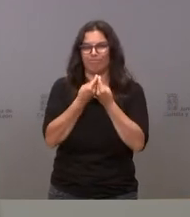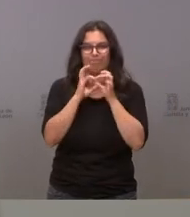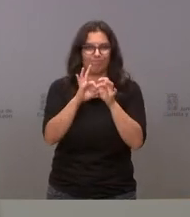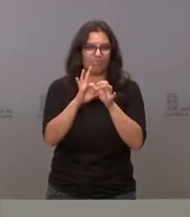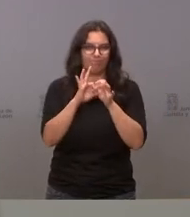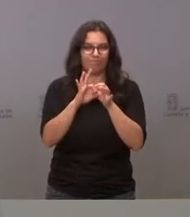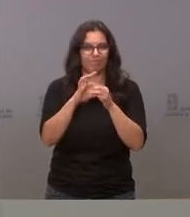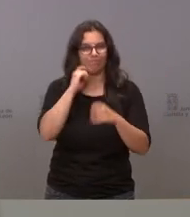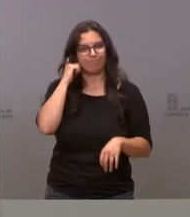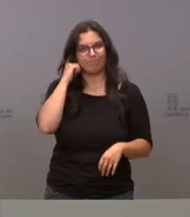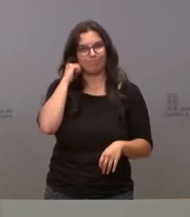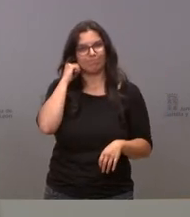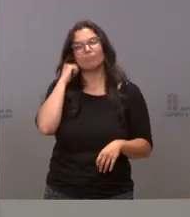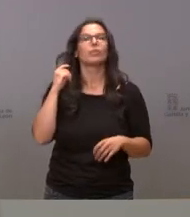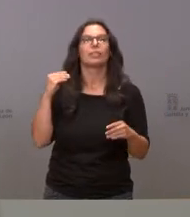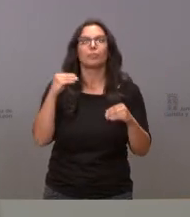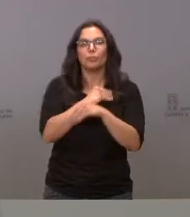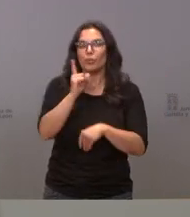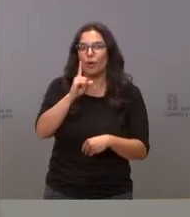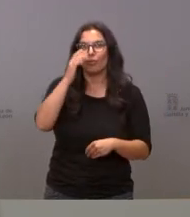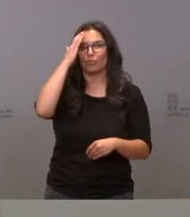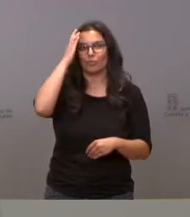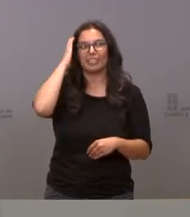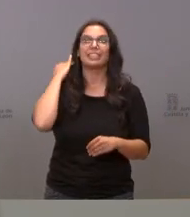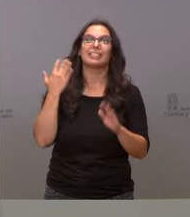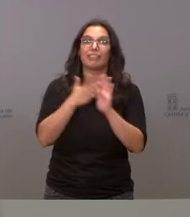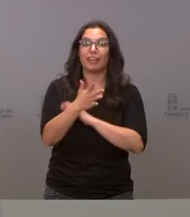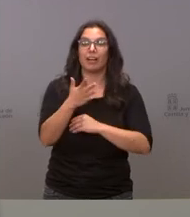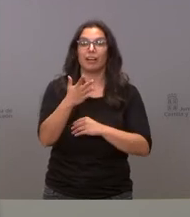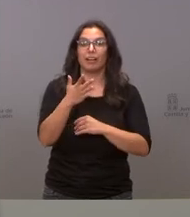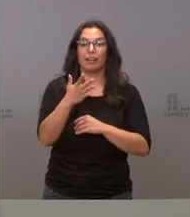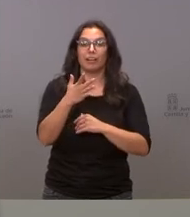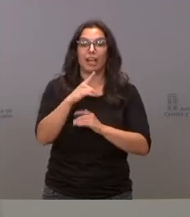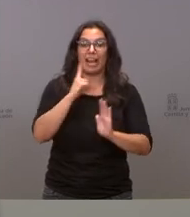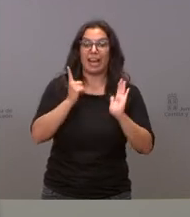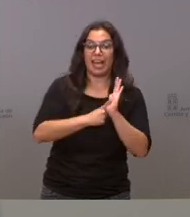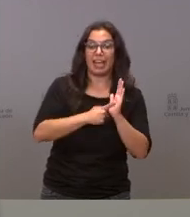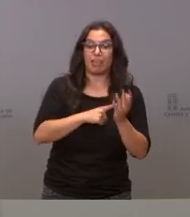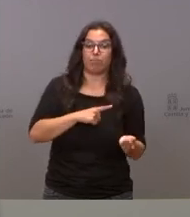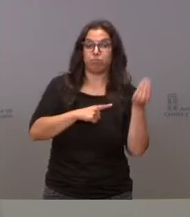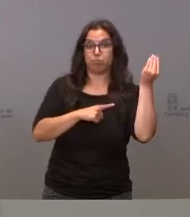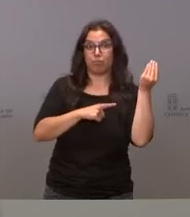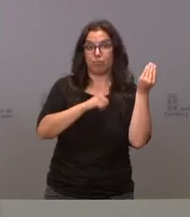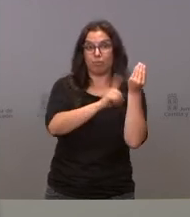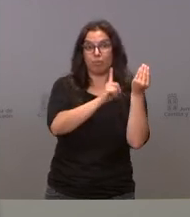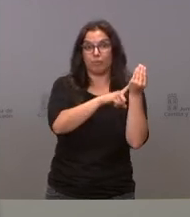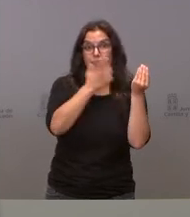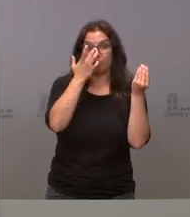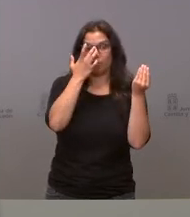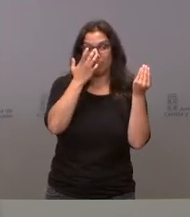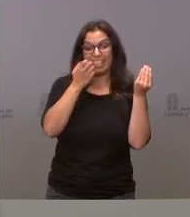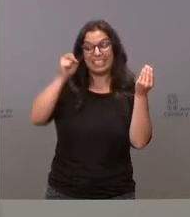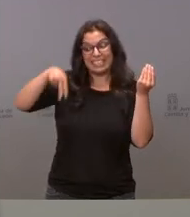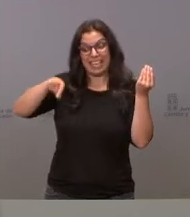no solo es que no hay colisión es que no tendría sentido que echásemos a andar una ley de eutanasia